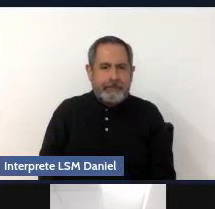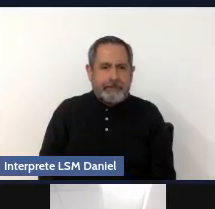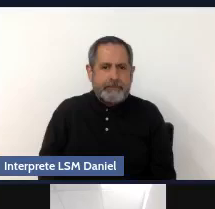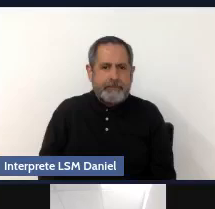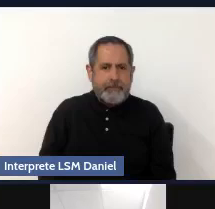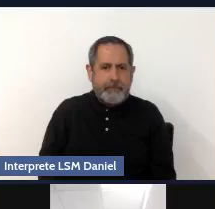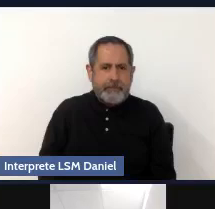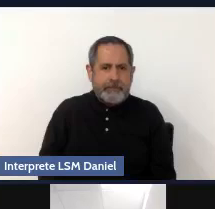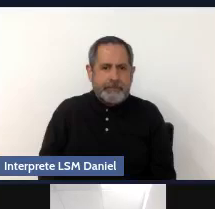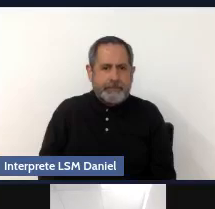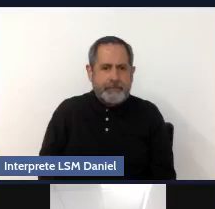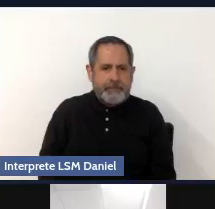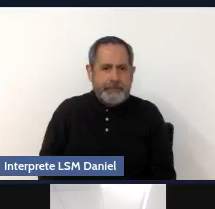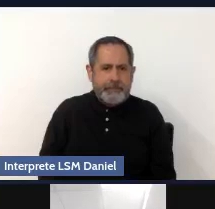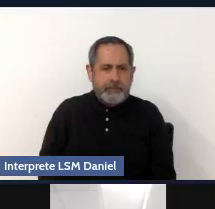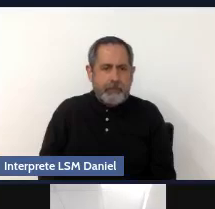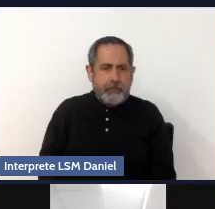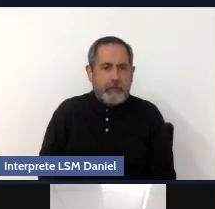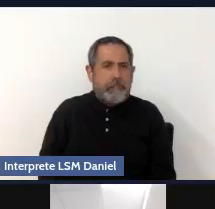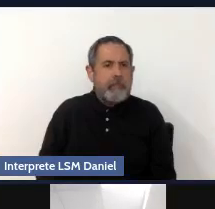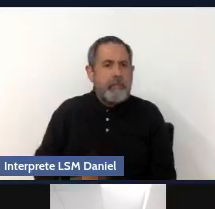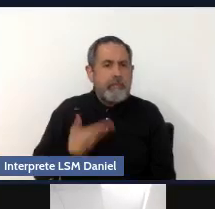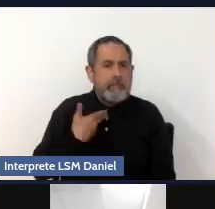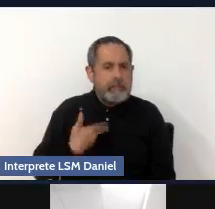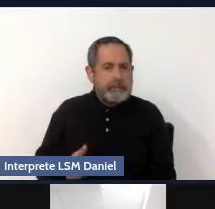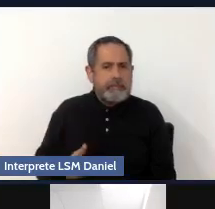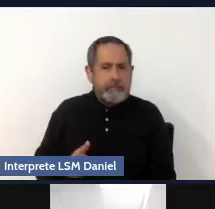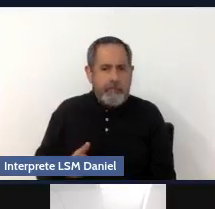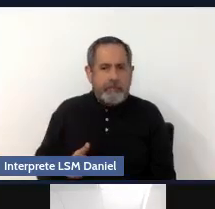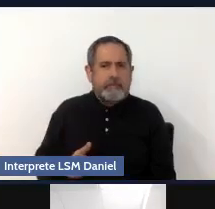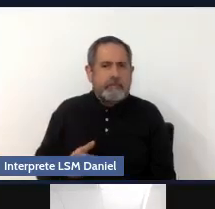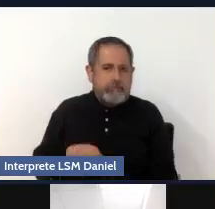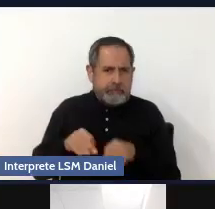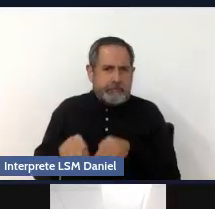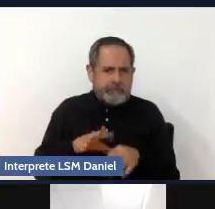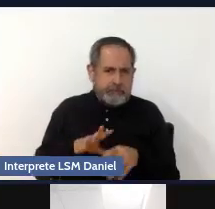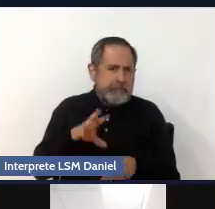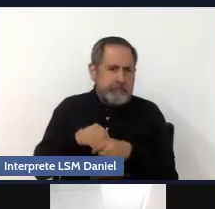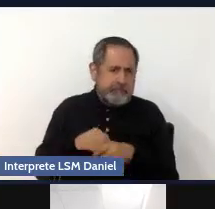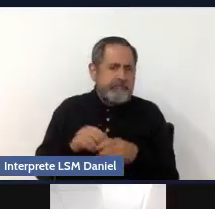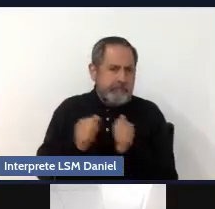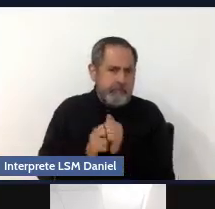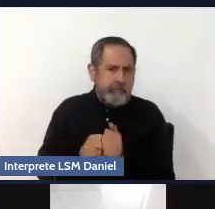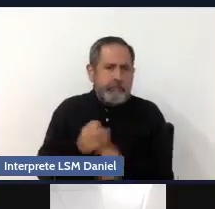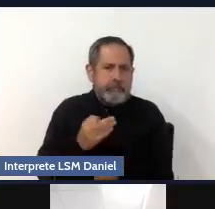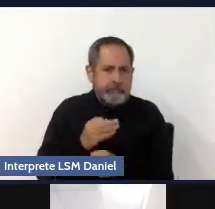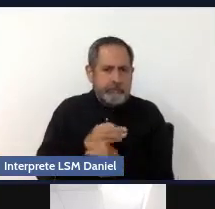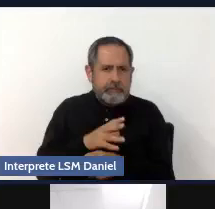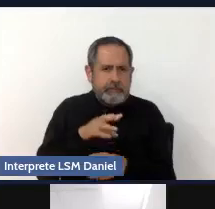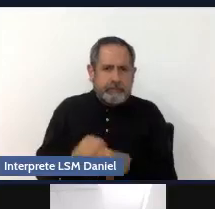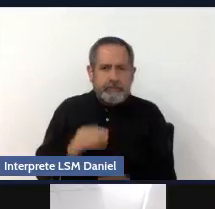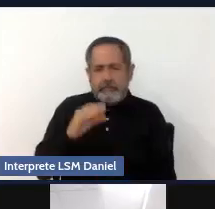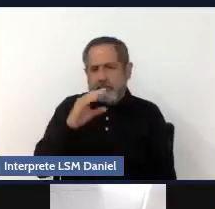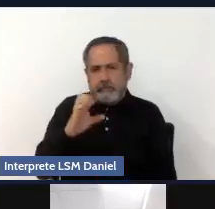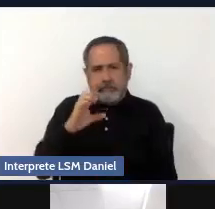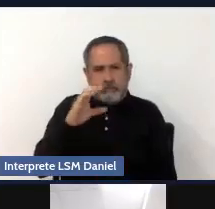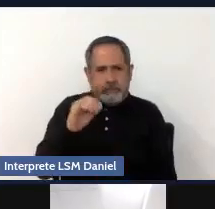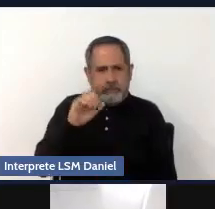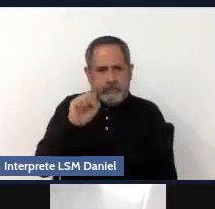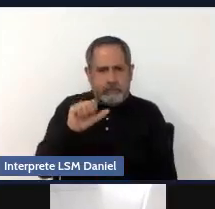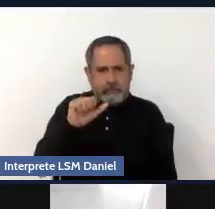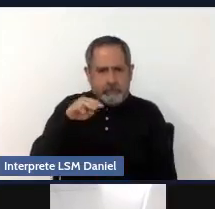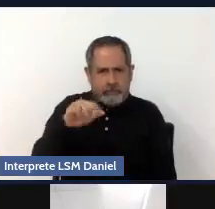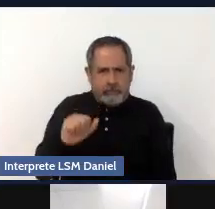En mi desempeño cotidiano estoy actualmente en el Secosama Portales, que